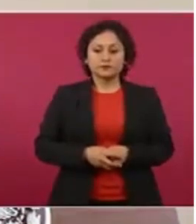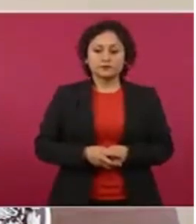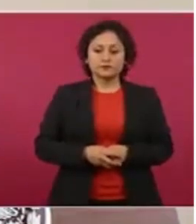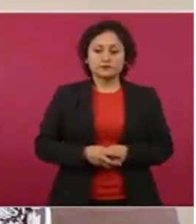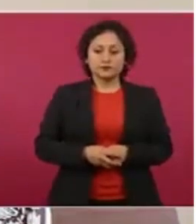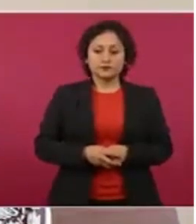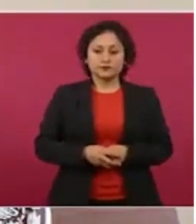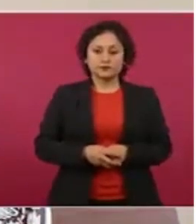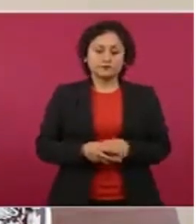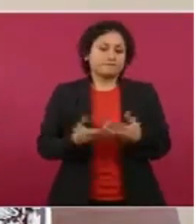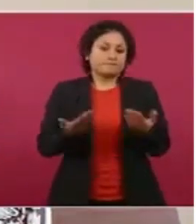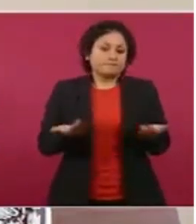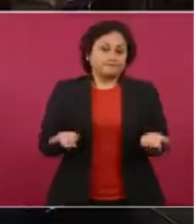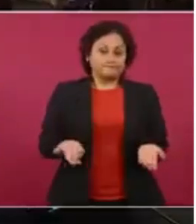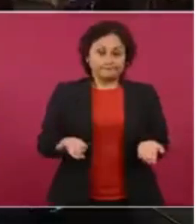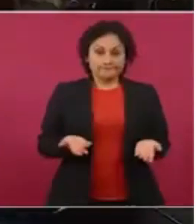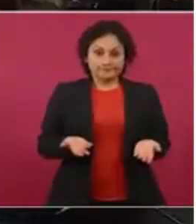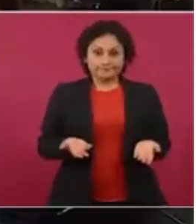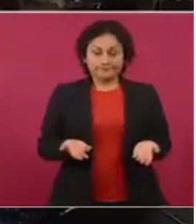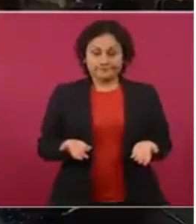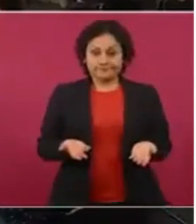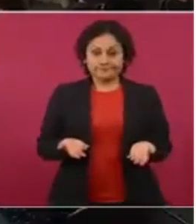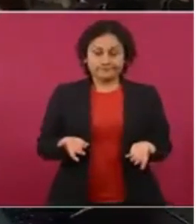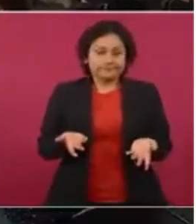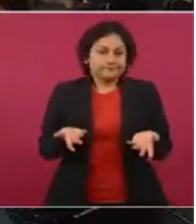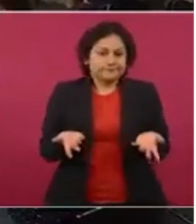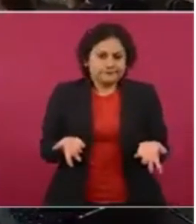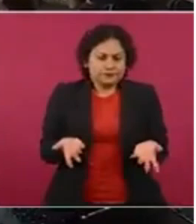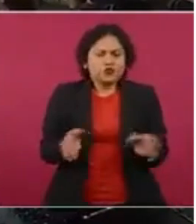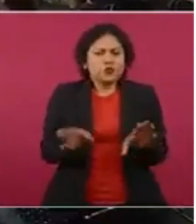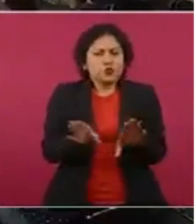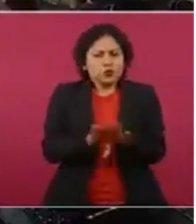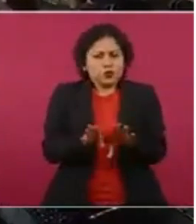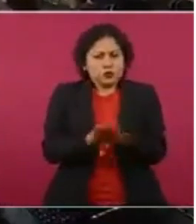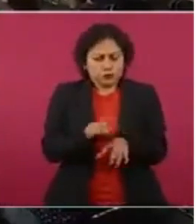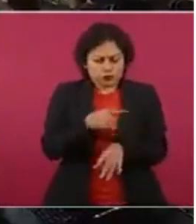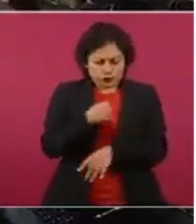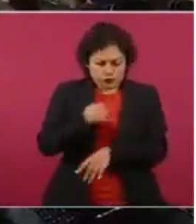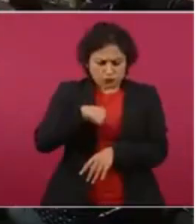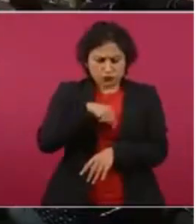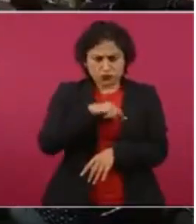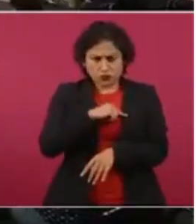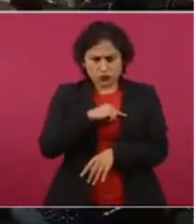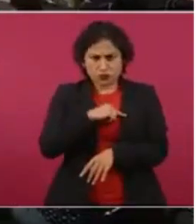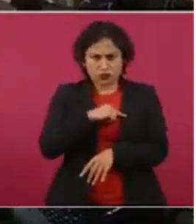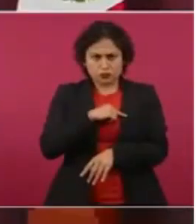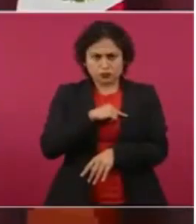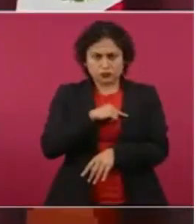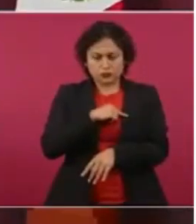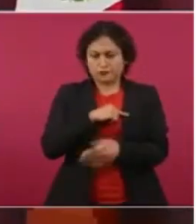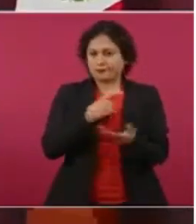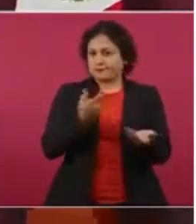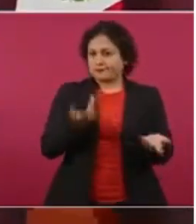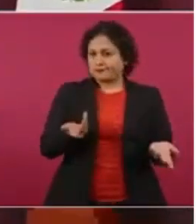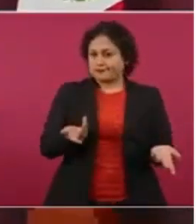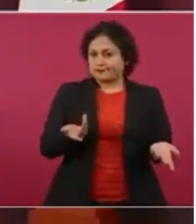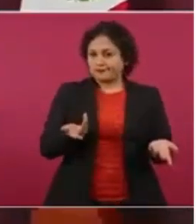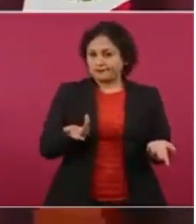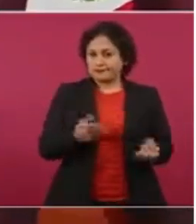Entonces, ¿cómo no vamos a blindar